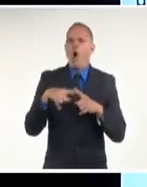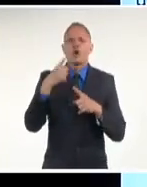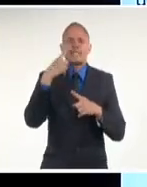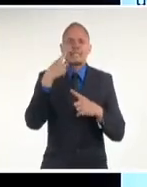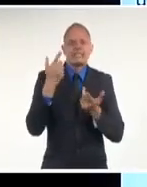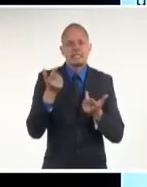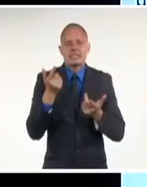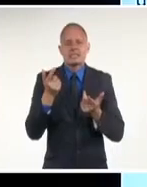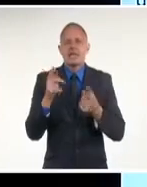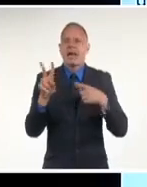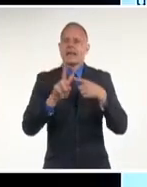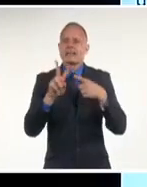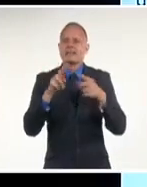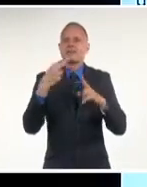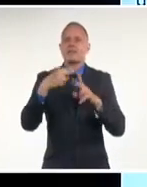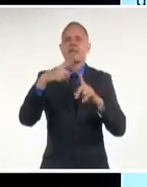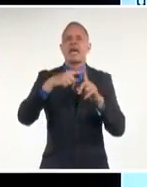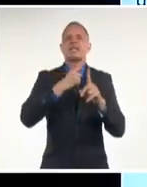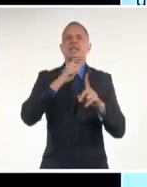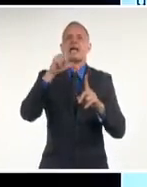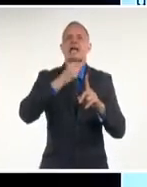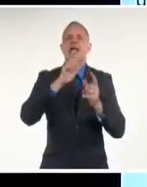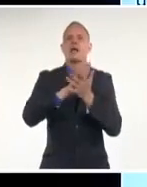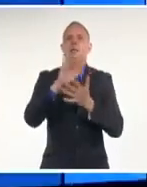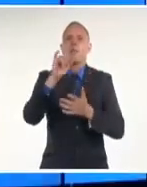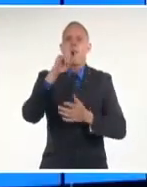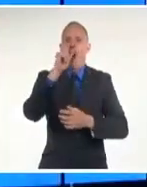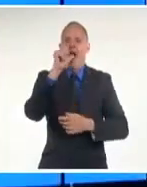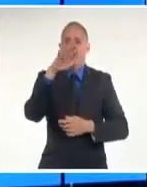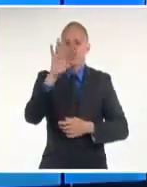de la situación. Vamos a ver cómo lo publicaron.